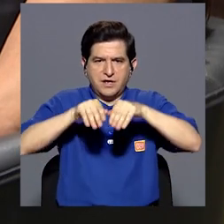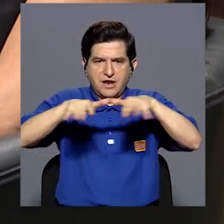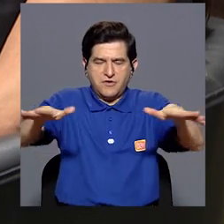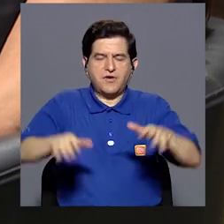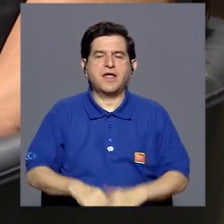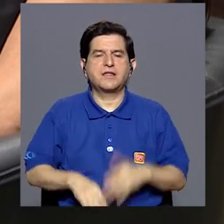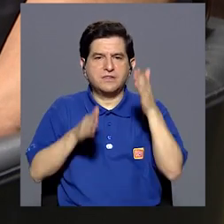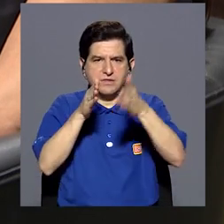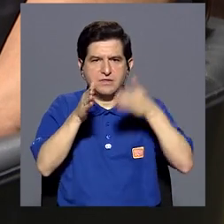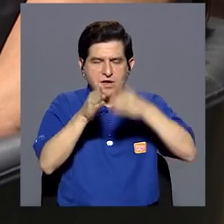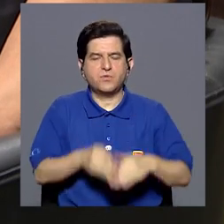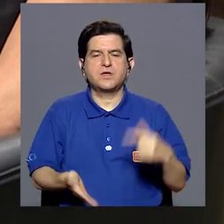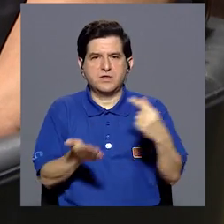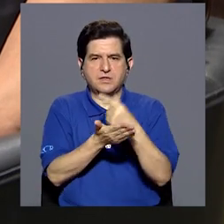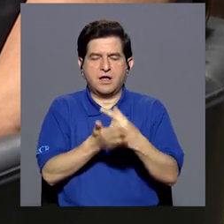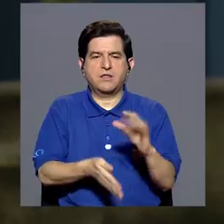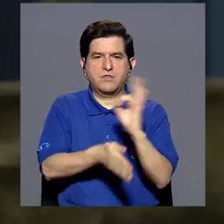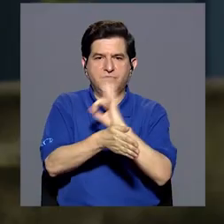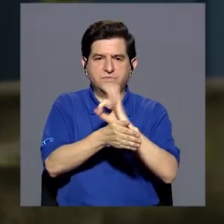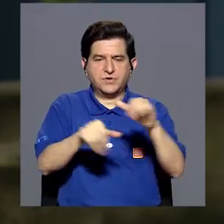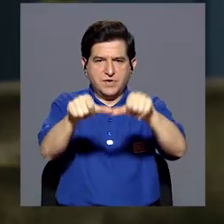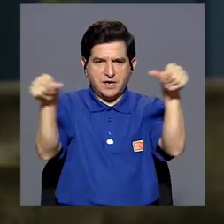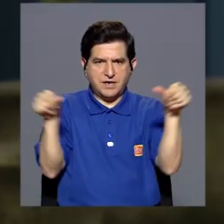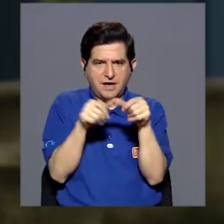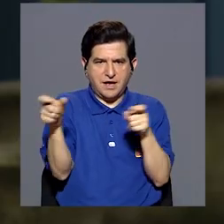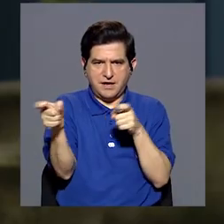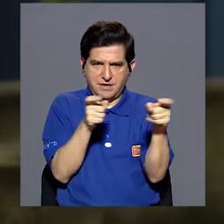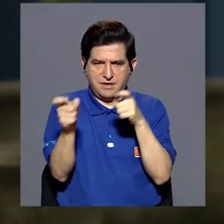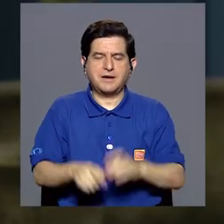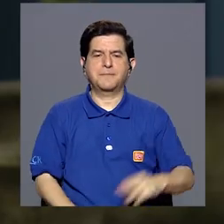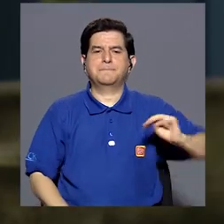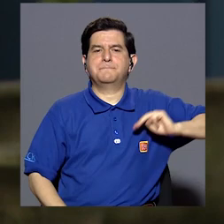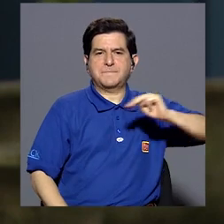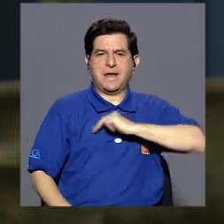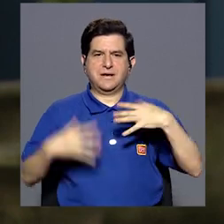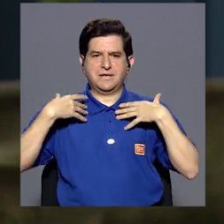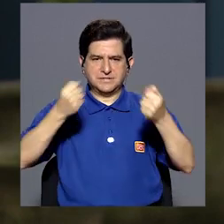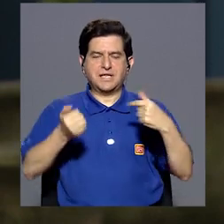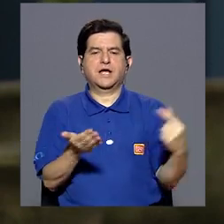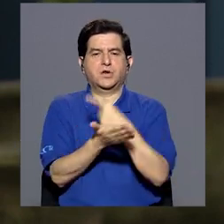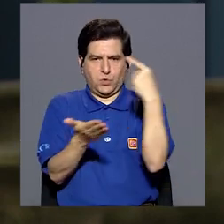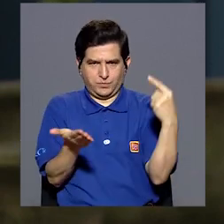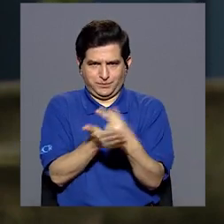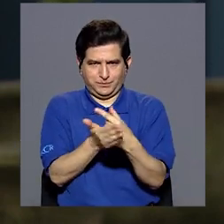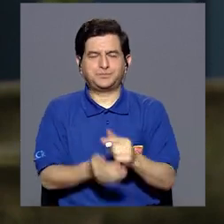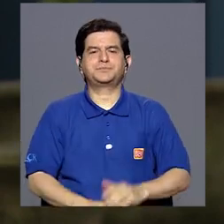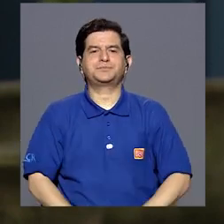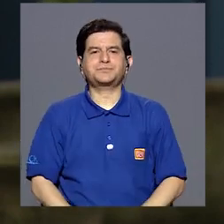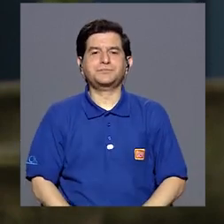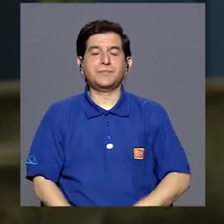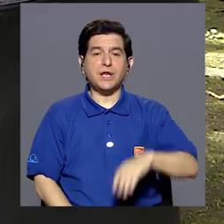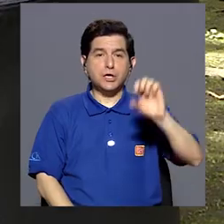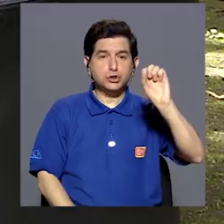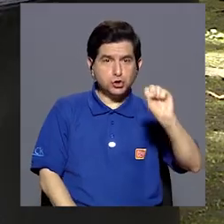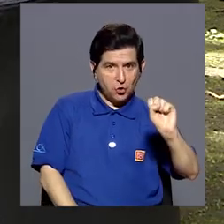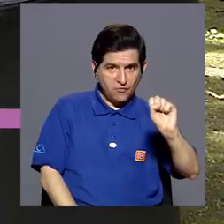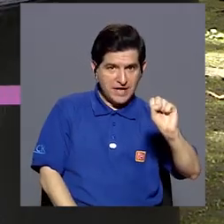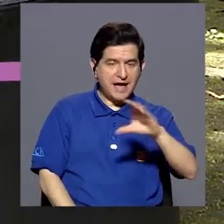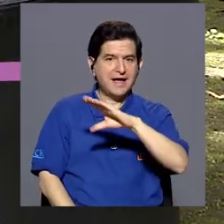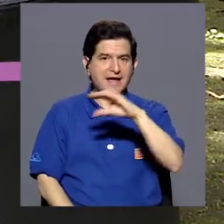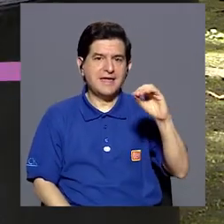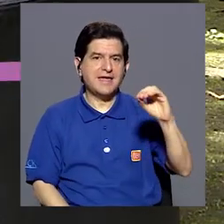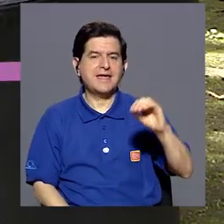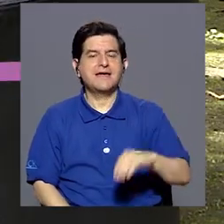de la red de cuido de Guayco Echea y funcionaria del área rectora del Ministerio de Salud de Guayco Echea. Entonces, Sofía